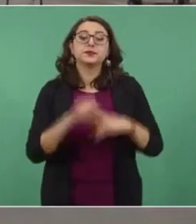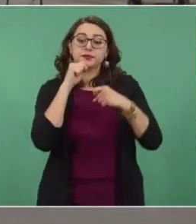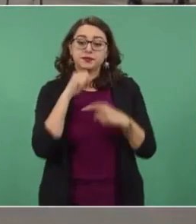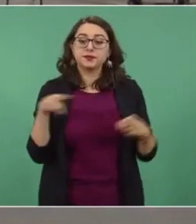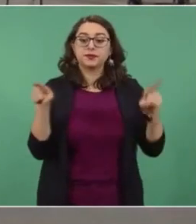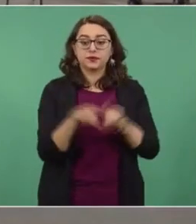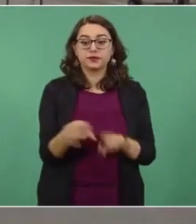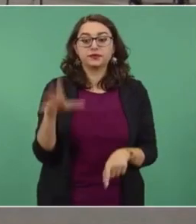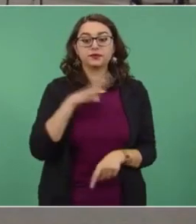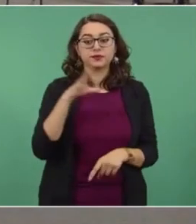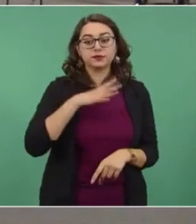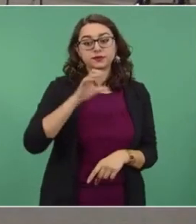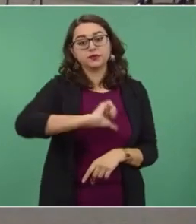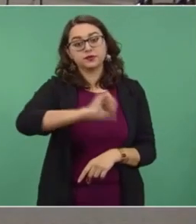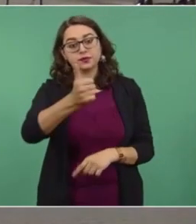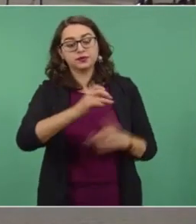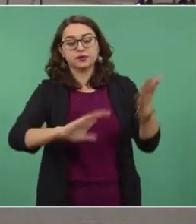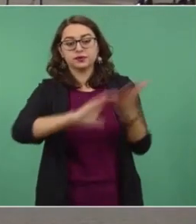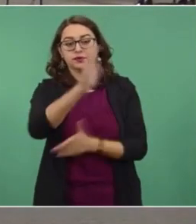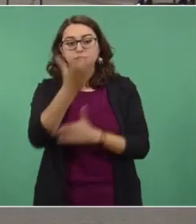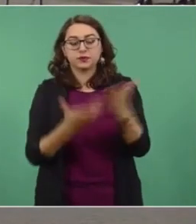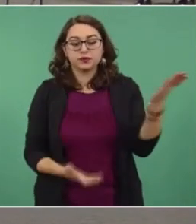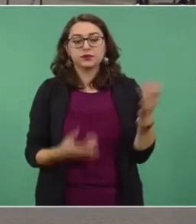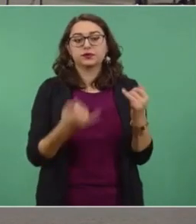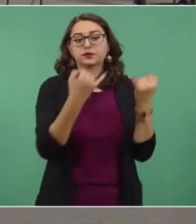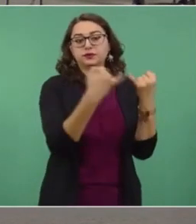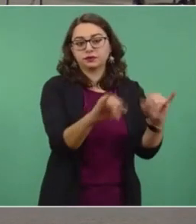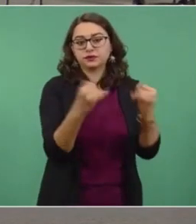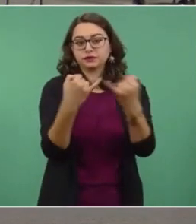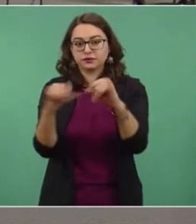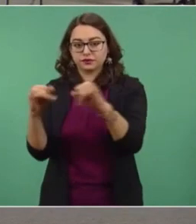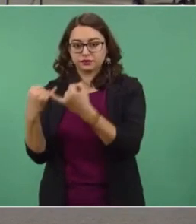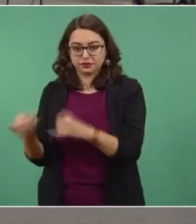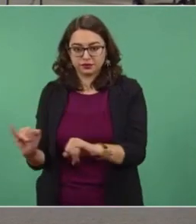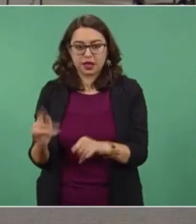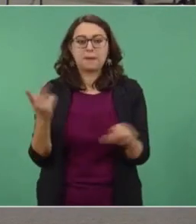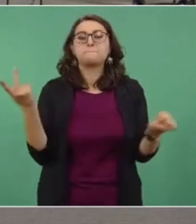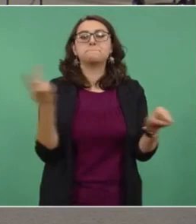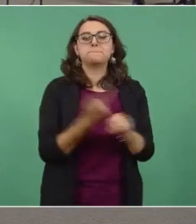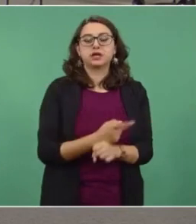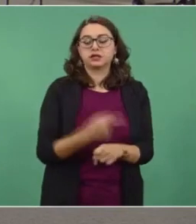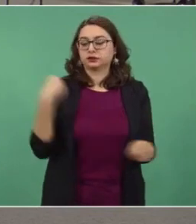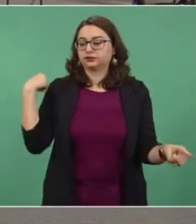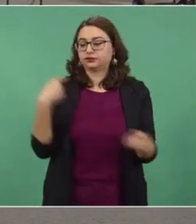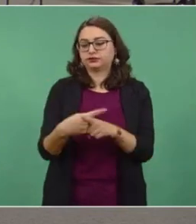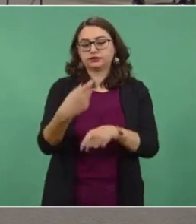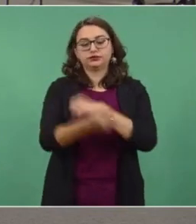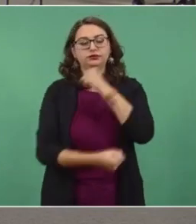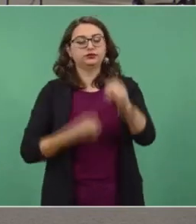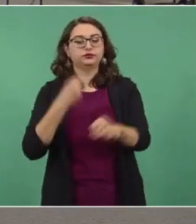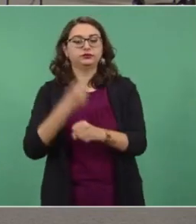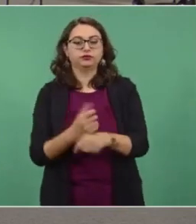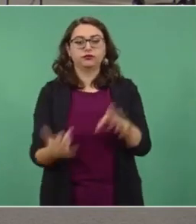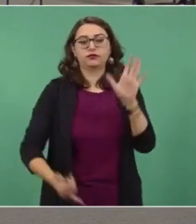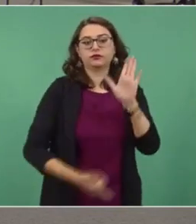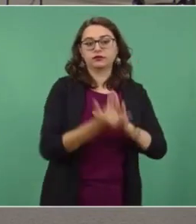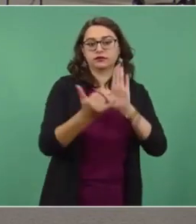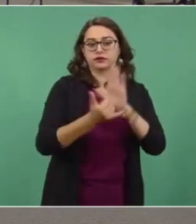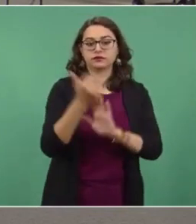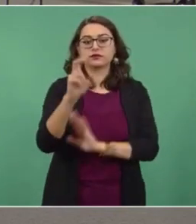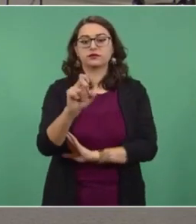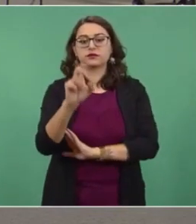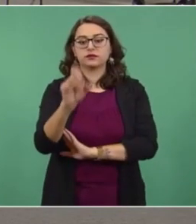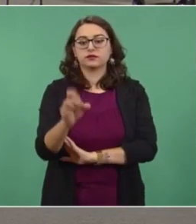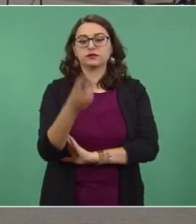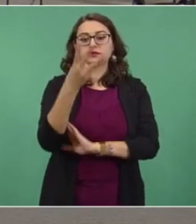independientes. En estos últimos años se han construido 34 centrales